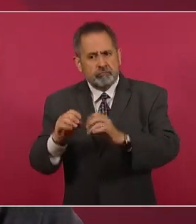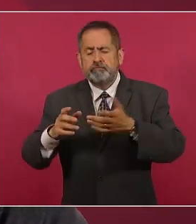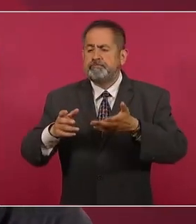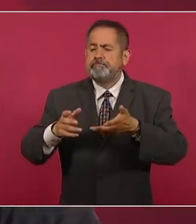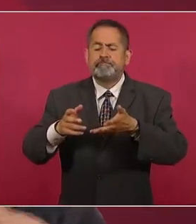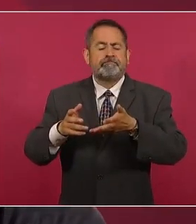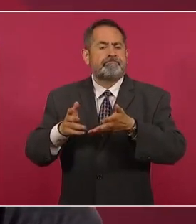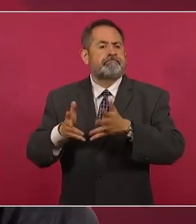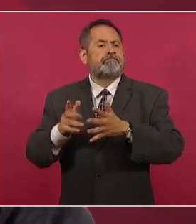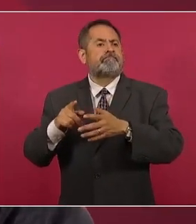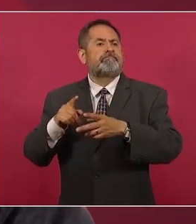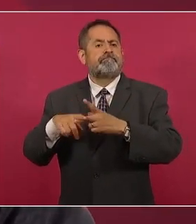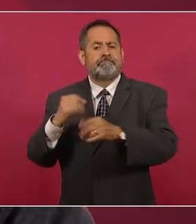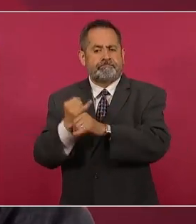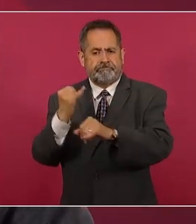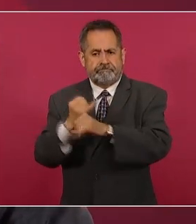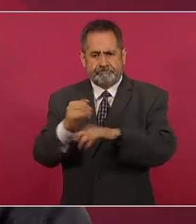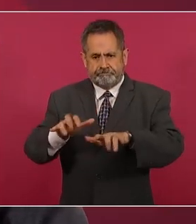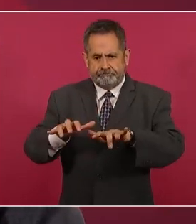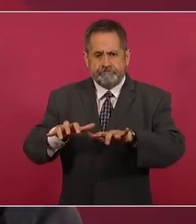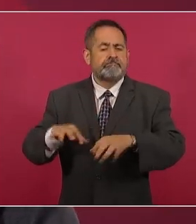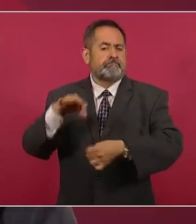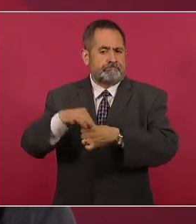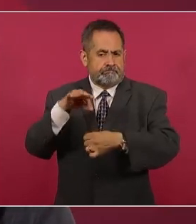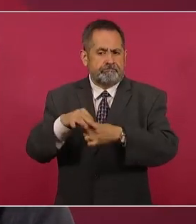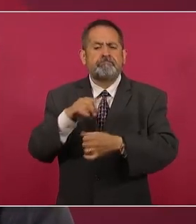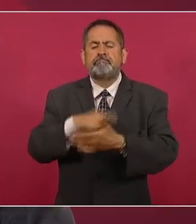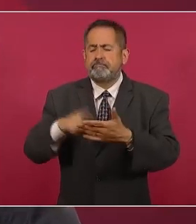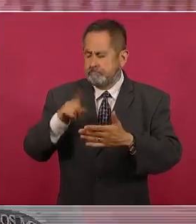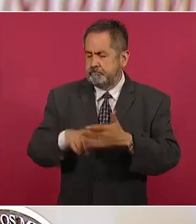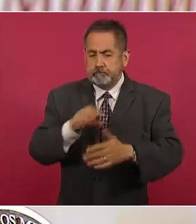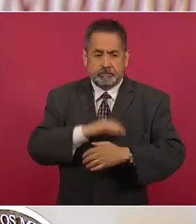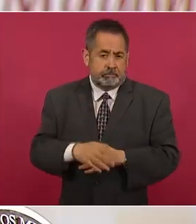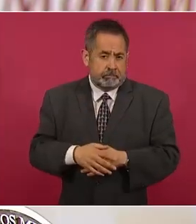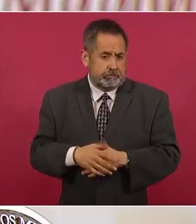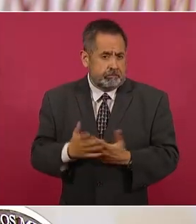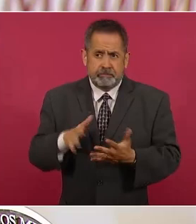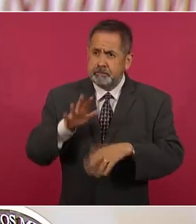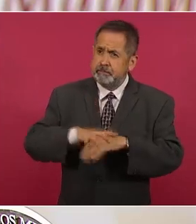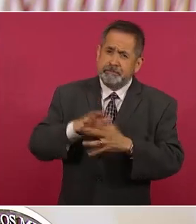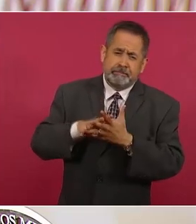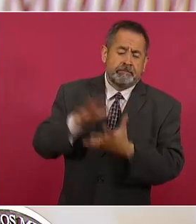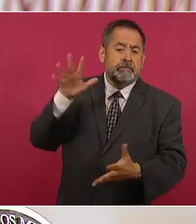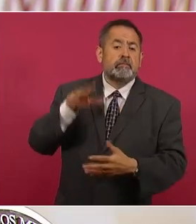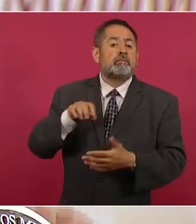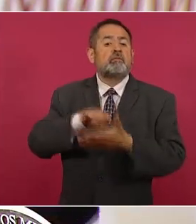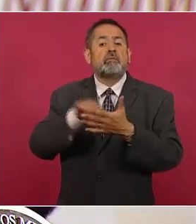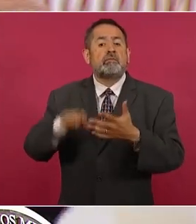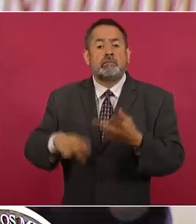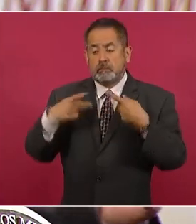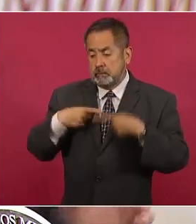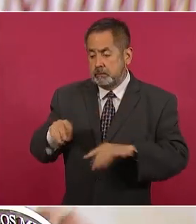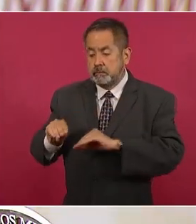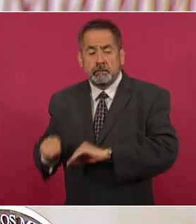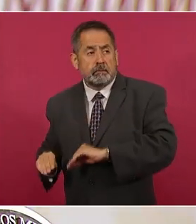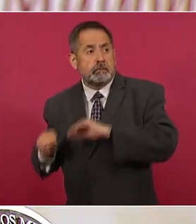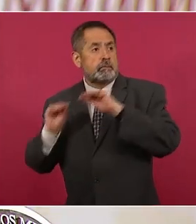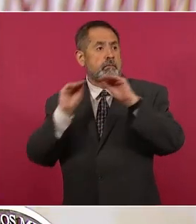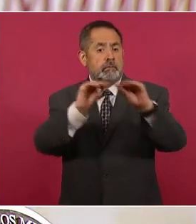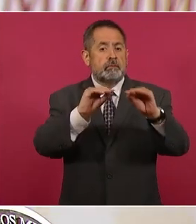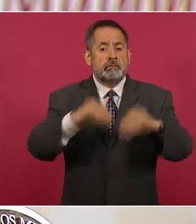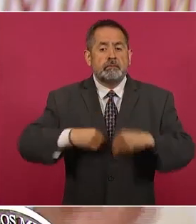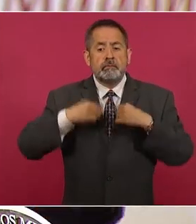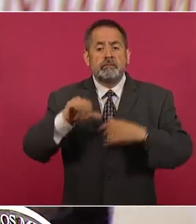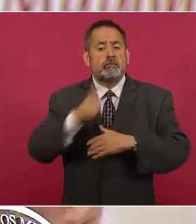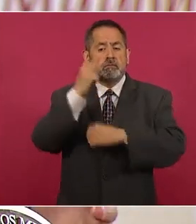con esta iniciativa de reforma la participación de los millones de mexicanos que viven en el extranjero y por